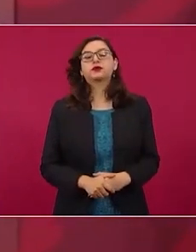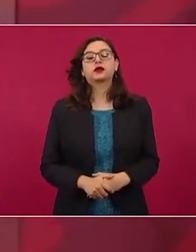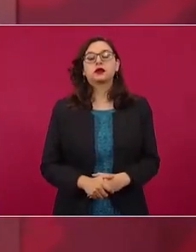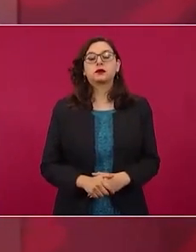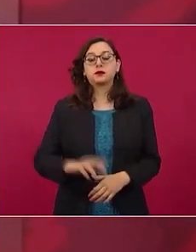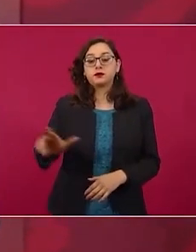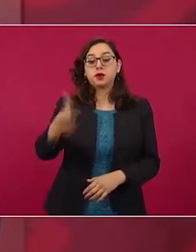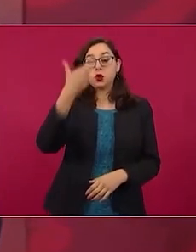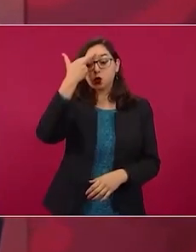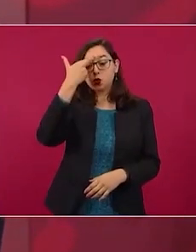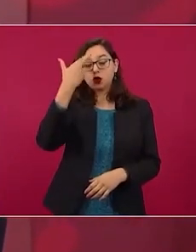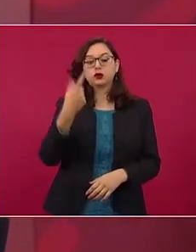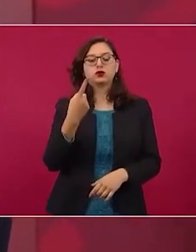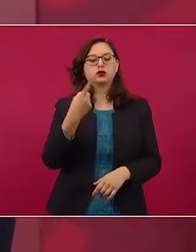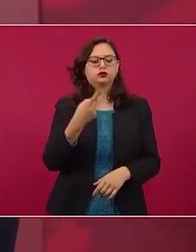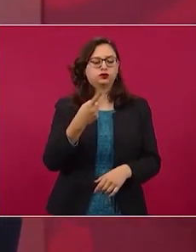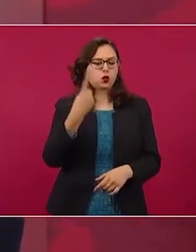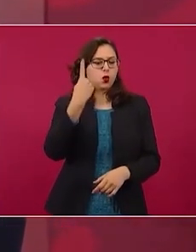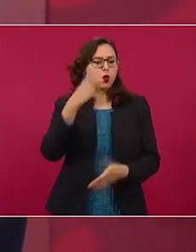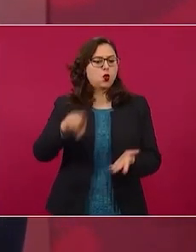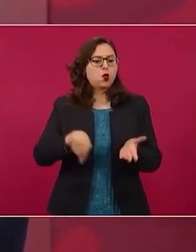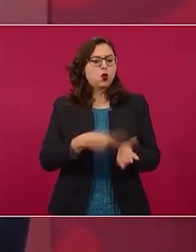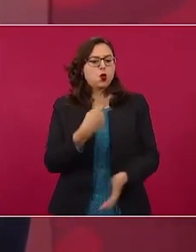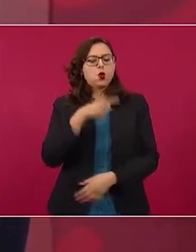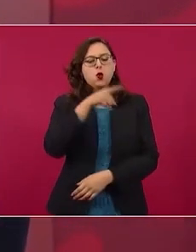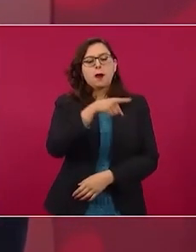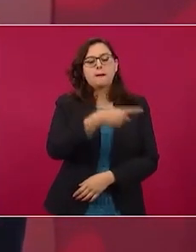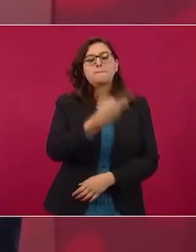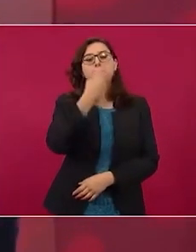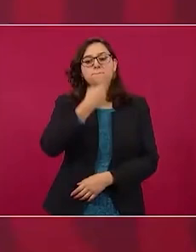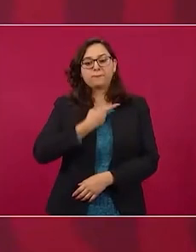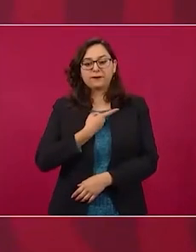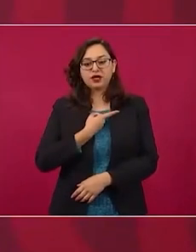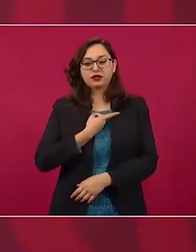había